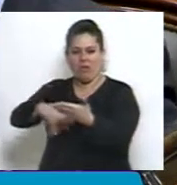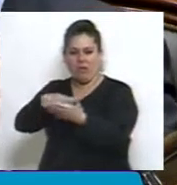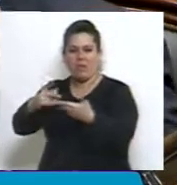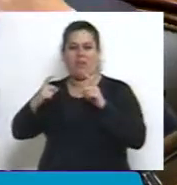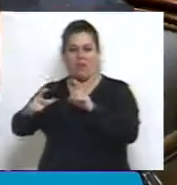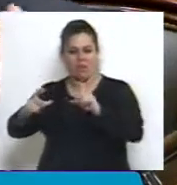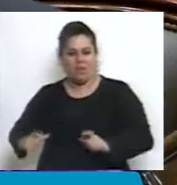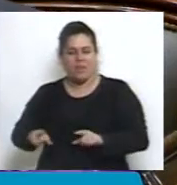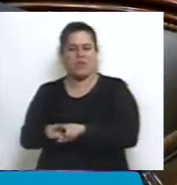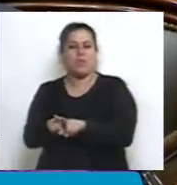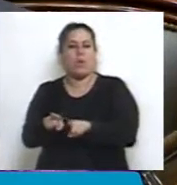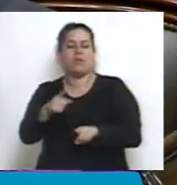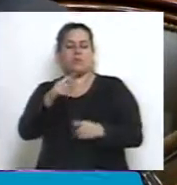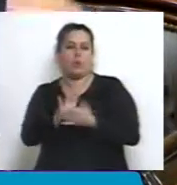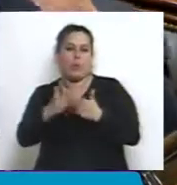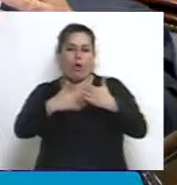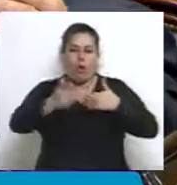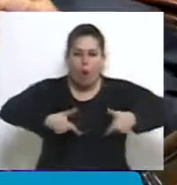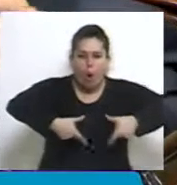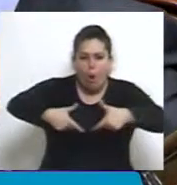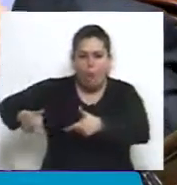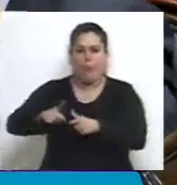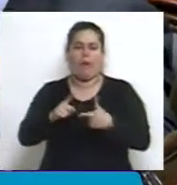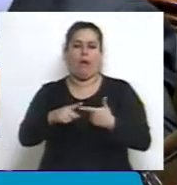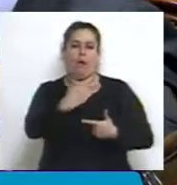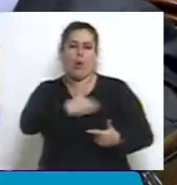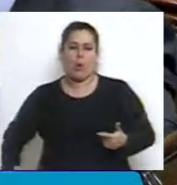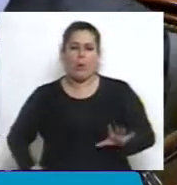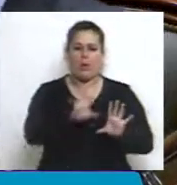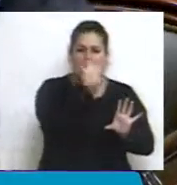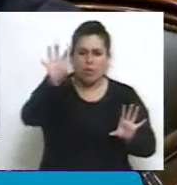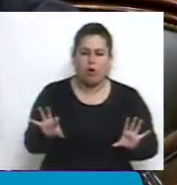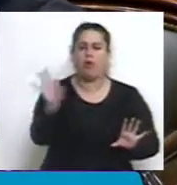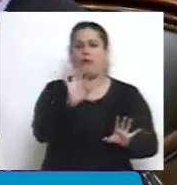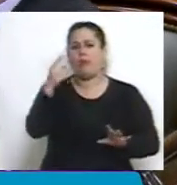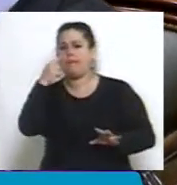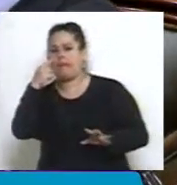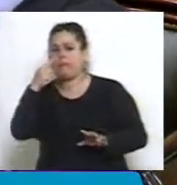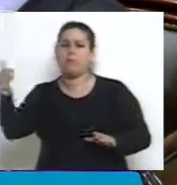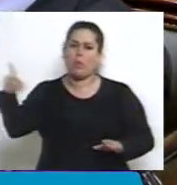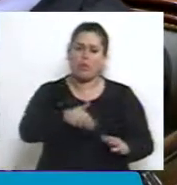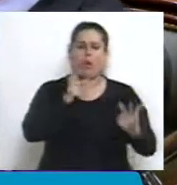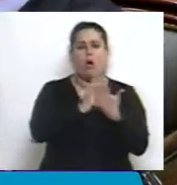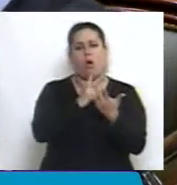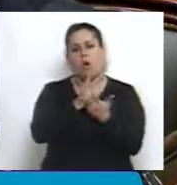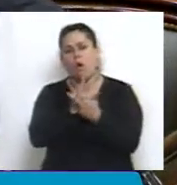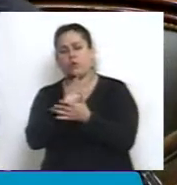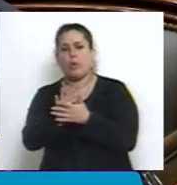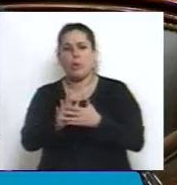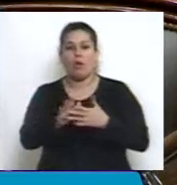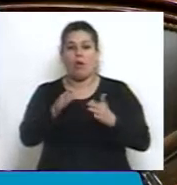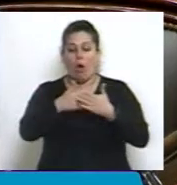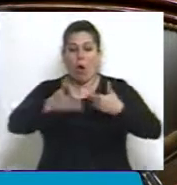tantas veces los gobernadores y los intendentes veníamos a pelear por las obras, y una vez que lográbamos que una obra se